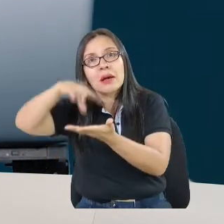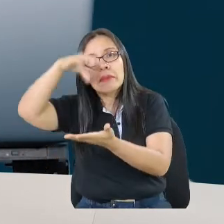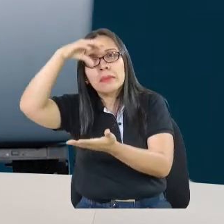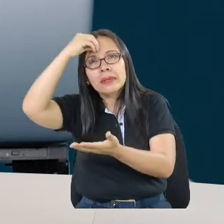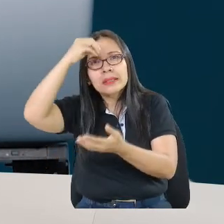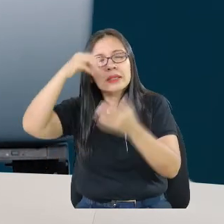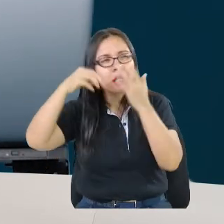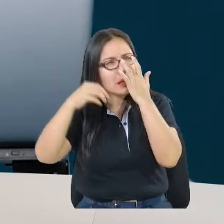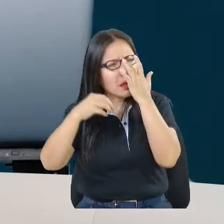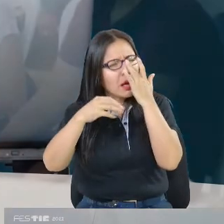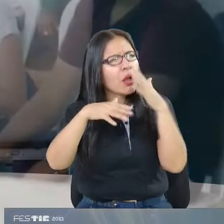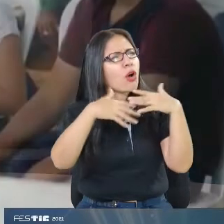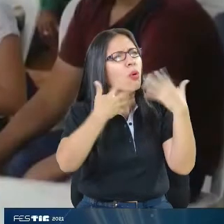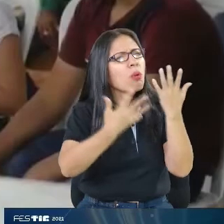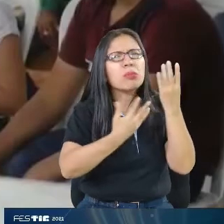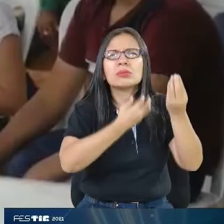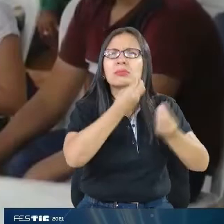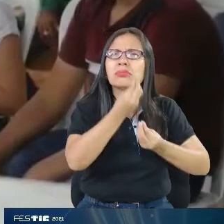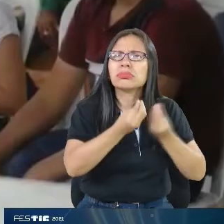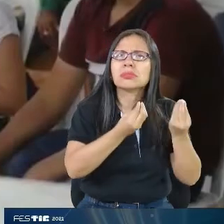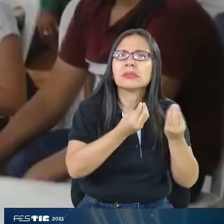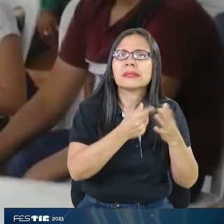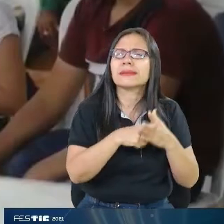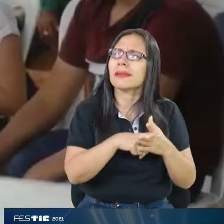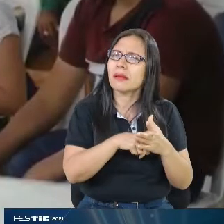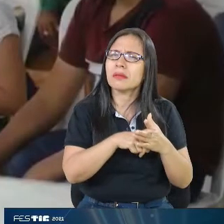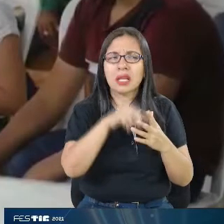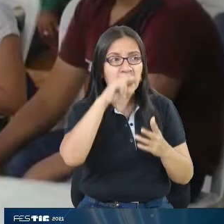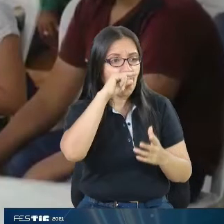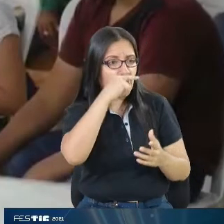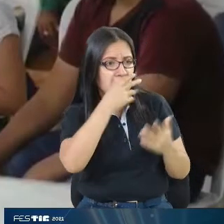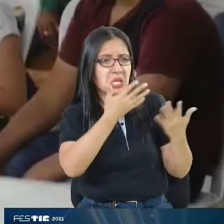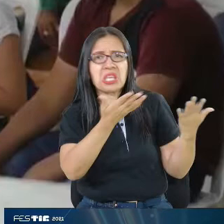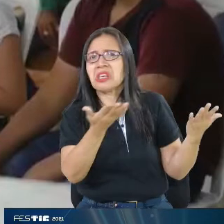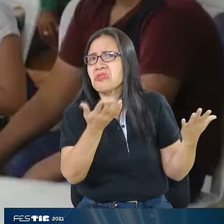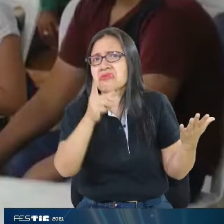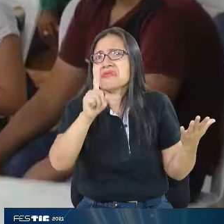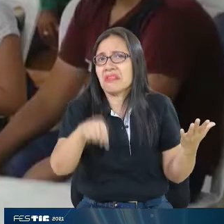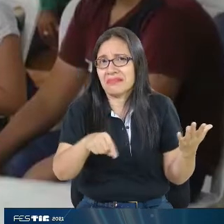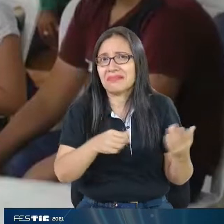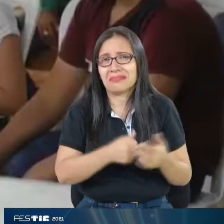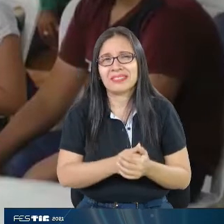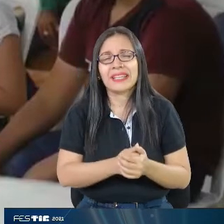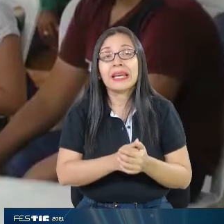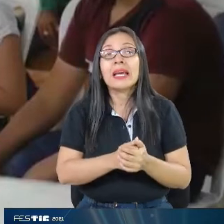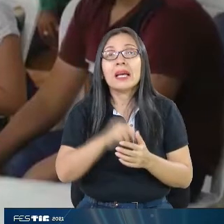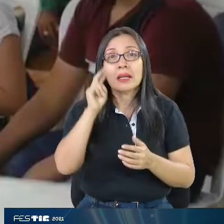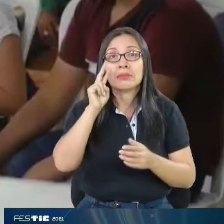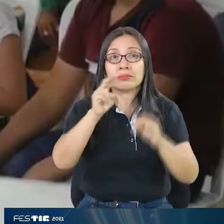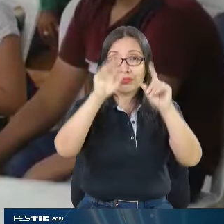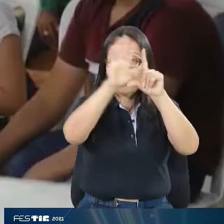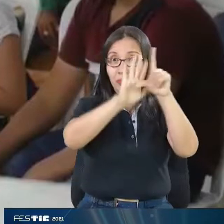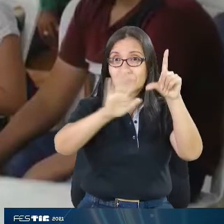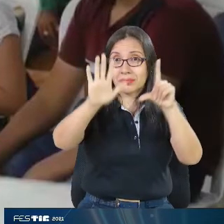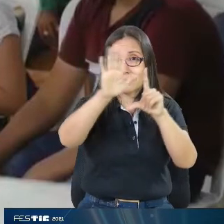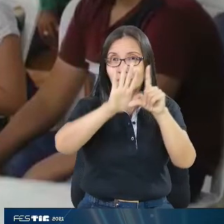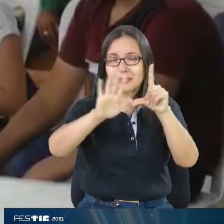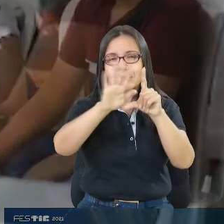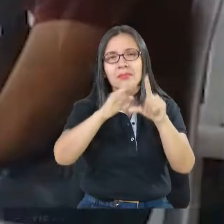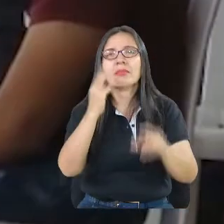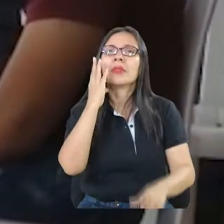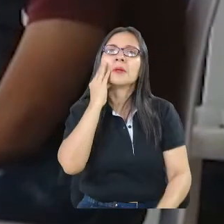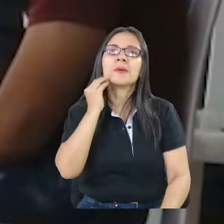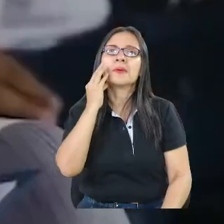es un fenómeno y cómo se produce. Entonces, aquí les voy a mostrar un video de una experiencia.